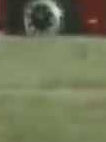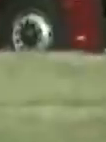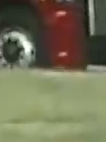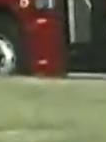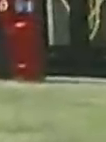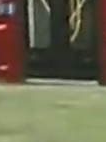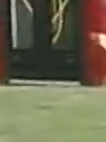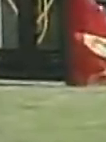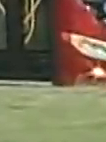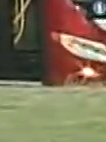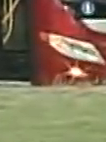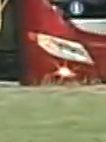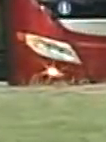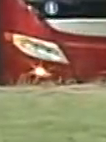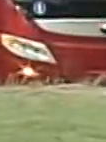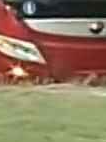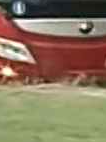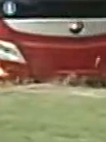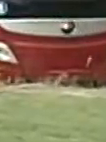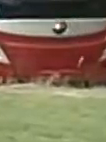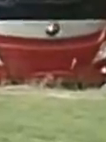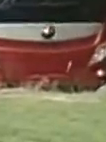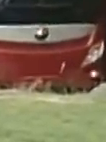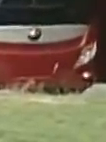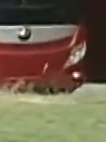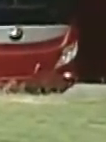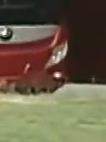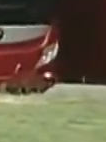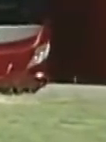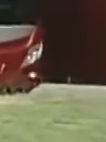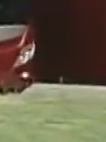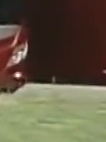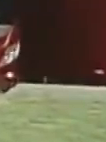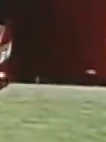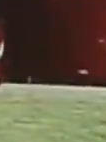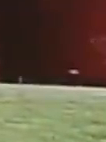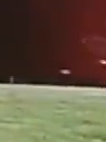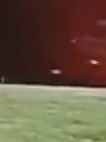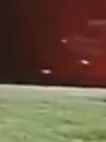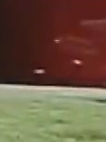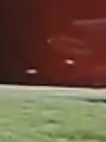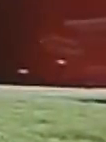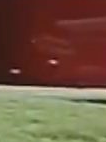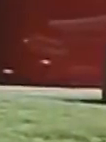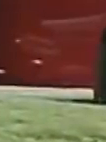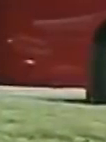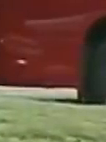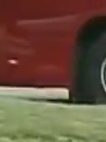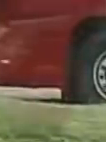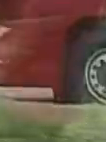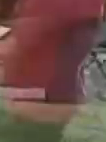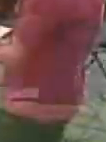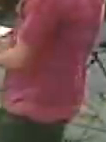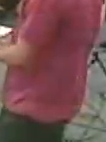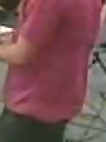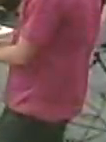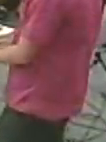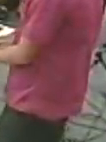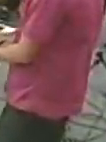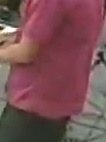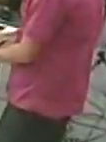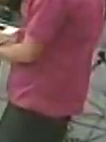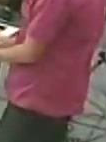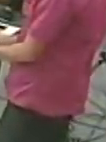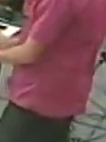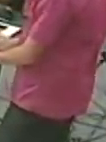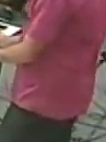se oyó, y Papá Dios se me arrullaba. Algo sobrenatural, es mi gaita divina, que me